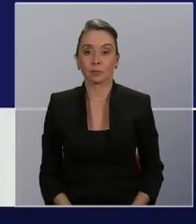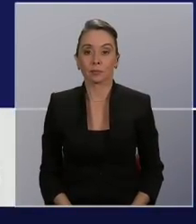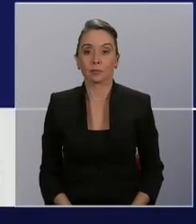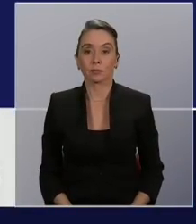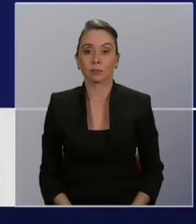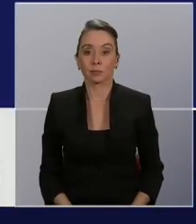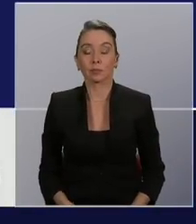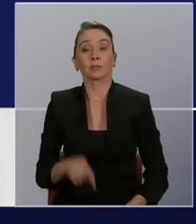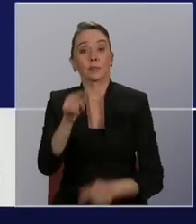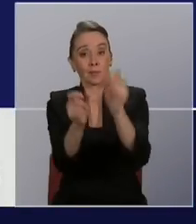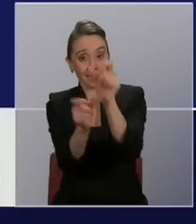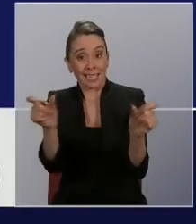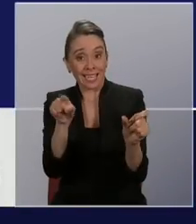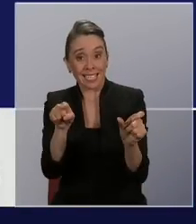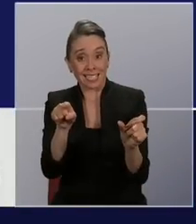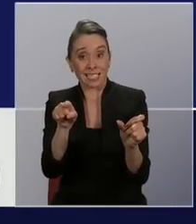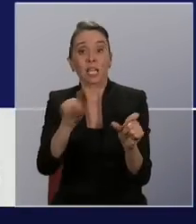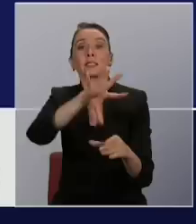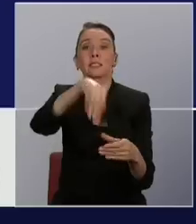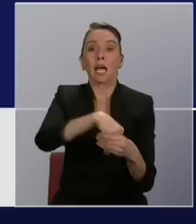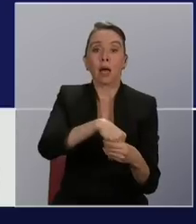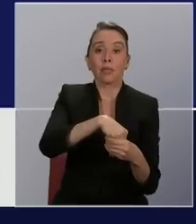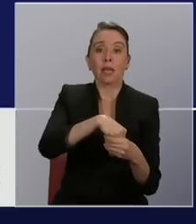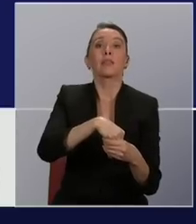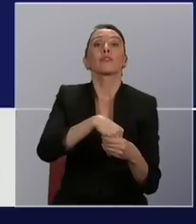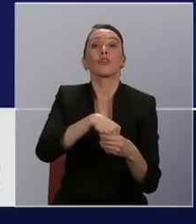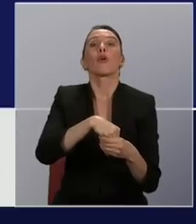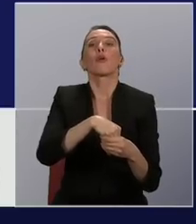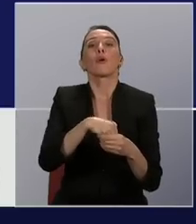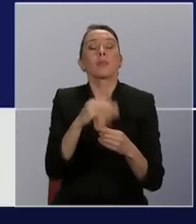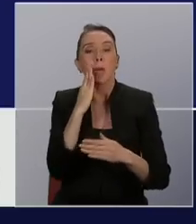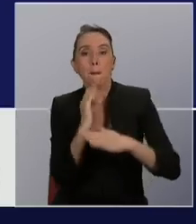Que son parte del pilar solidario.